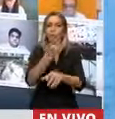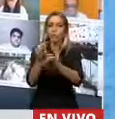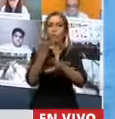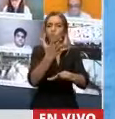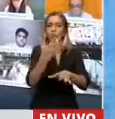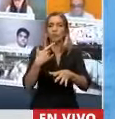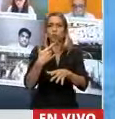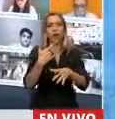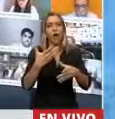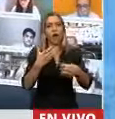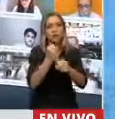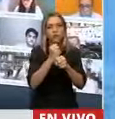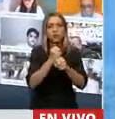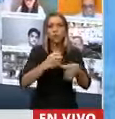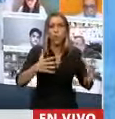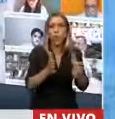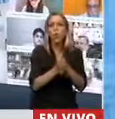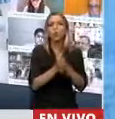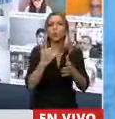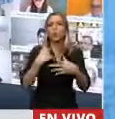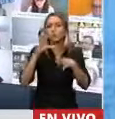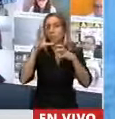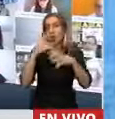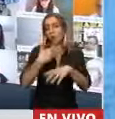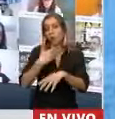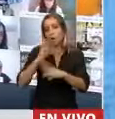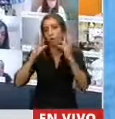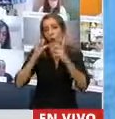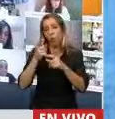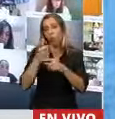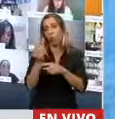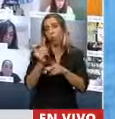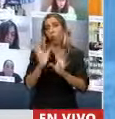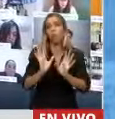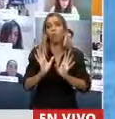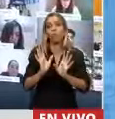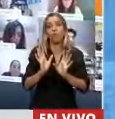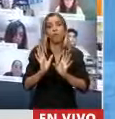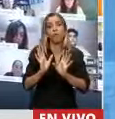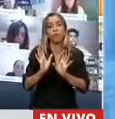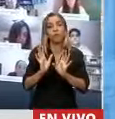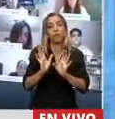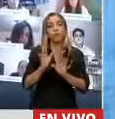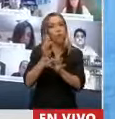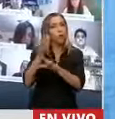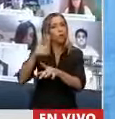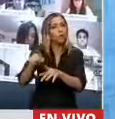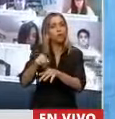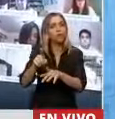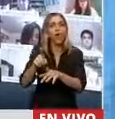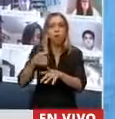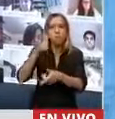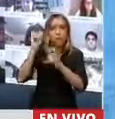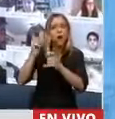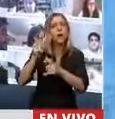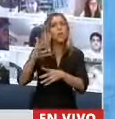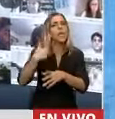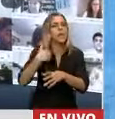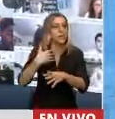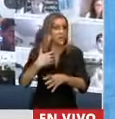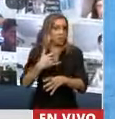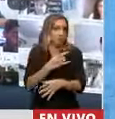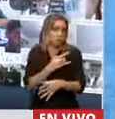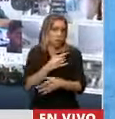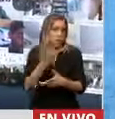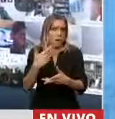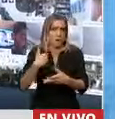y otros académicos, los fonaudiólogos, con una larga experiencia en la Universidad de